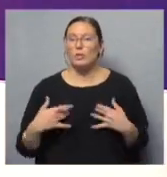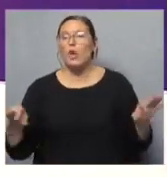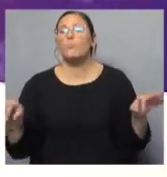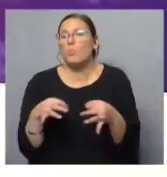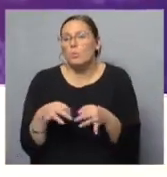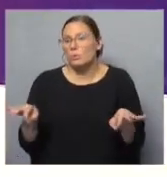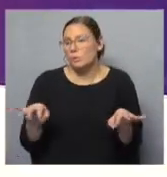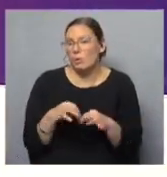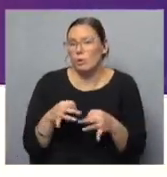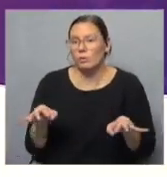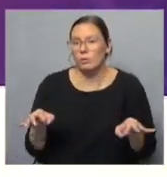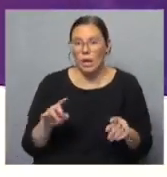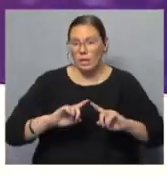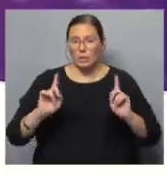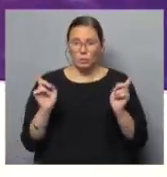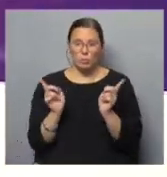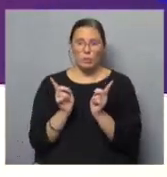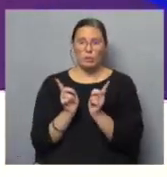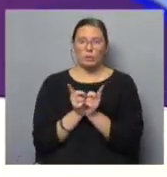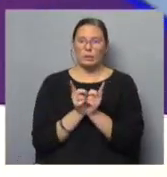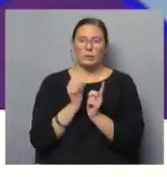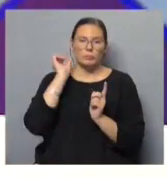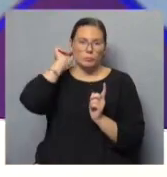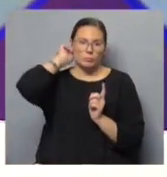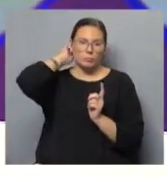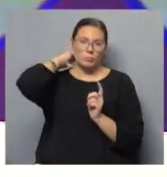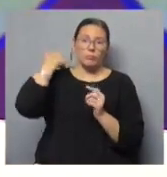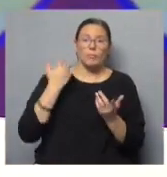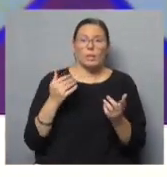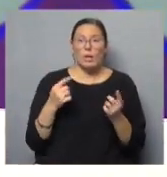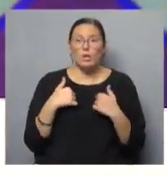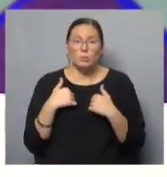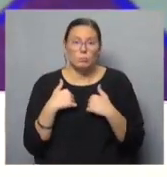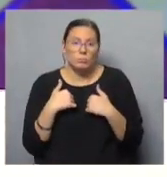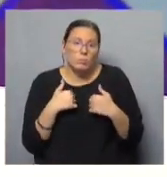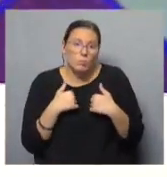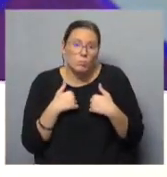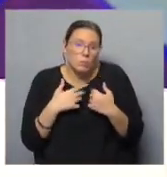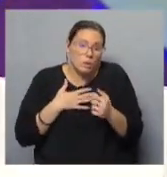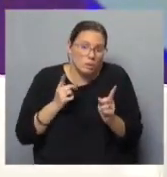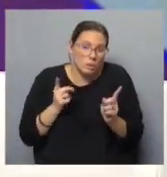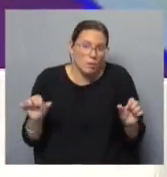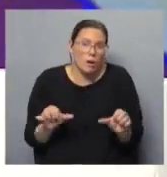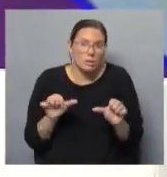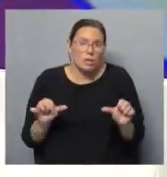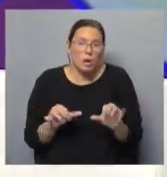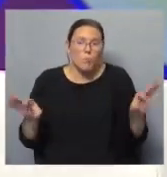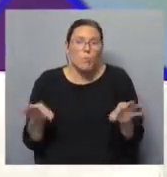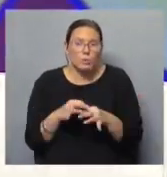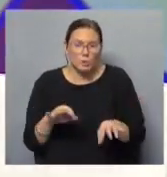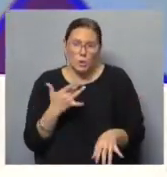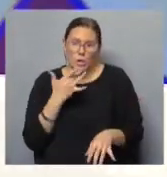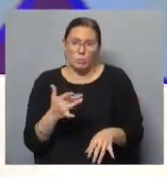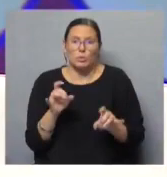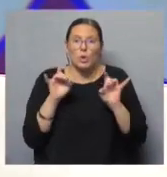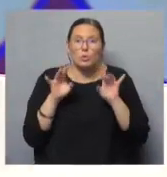soy músico. Ese es el resumen. Hay que hacer de todo. Claro, o por lo menos en mí está eso. También hay músicos divinos que